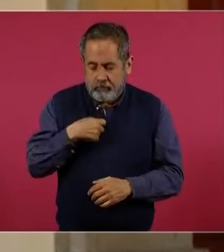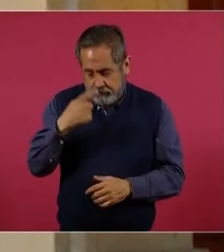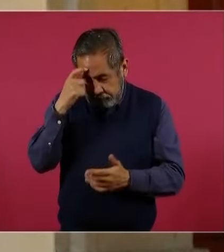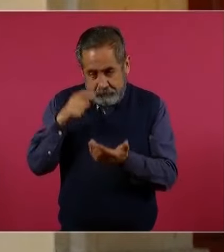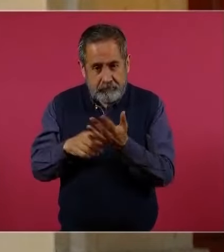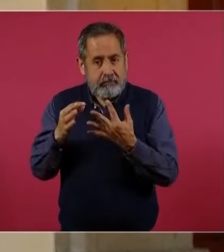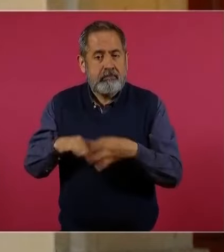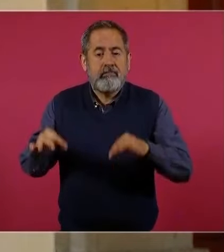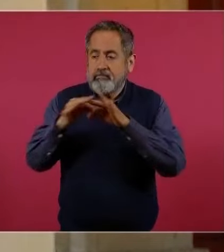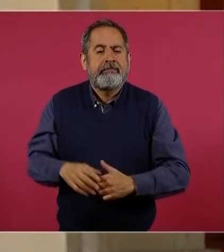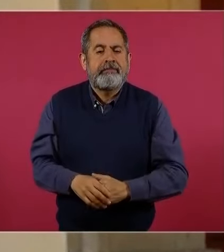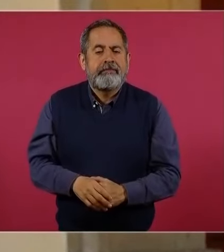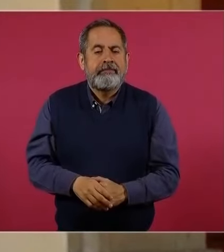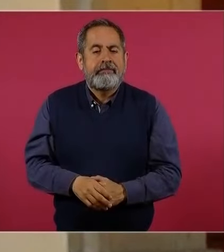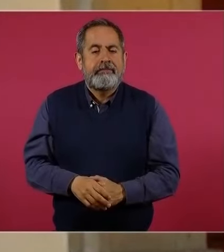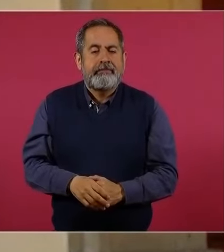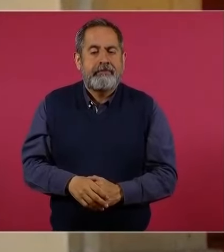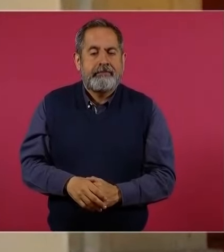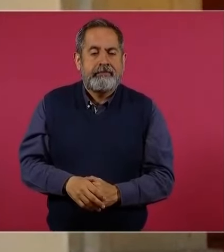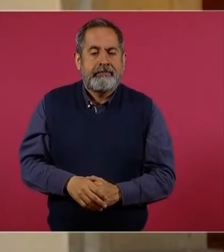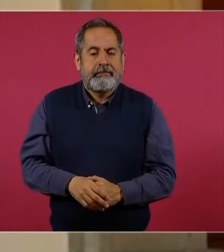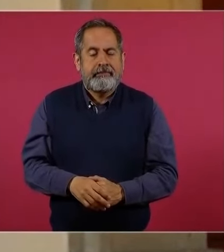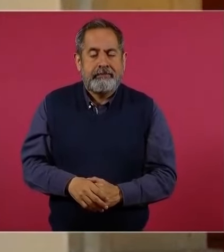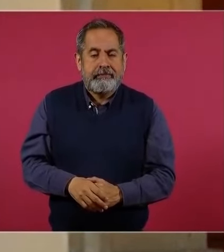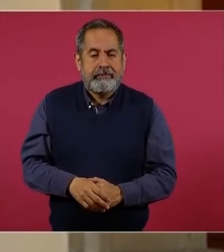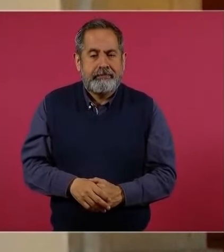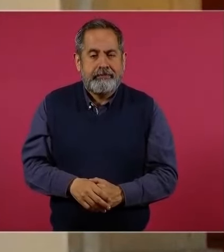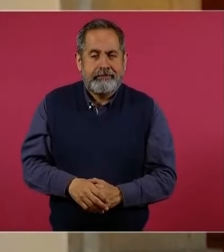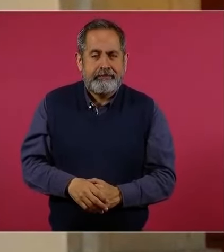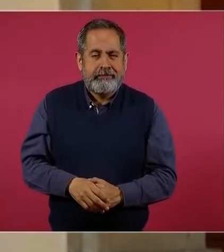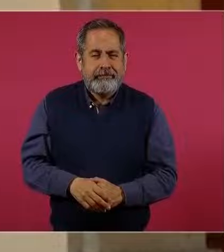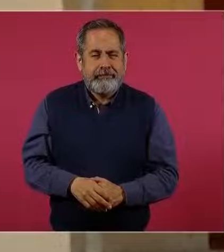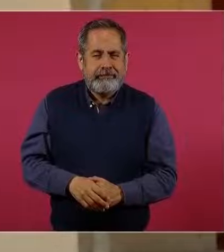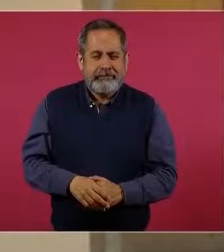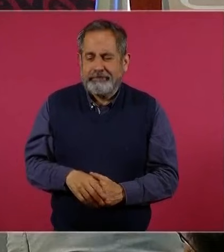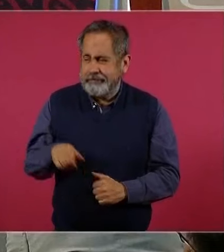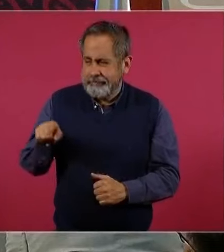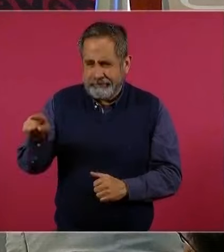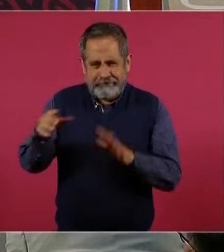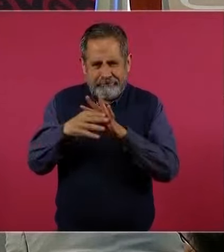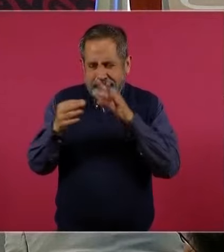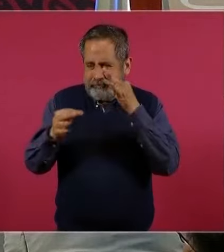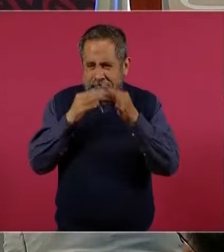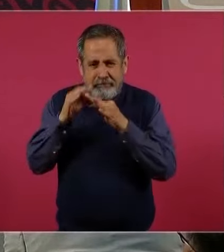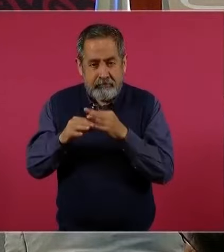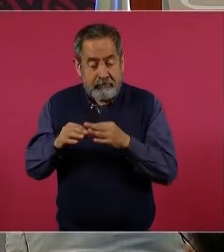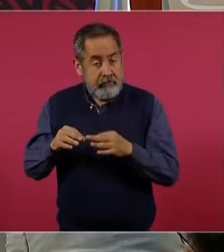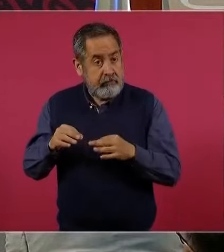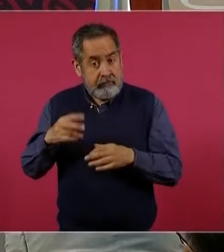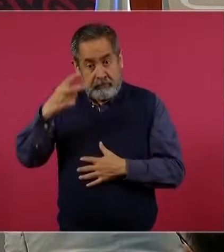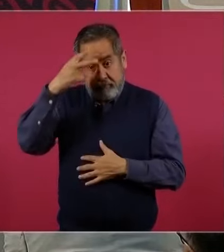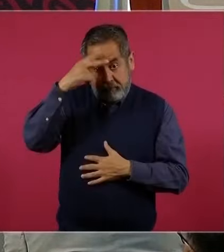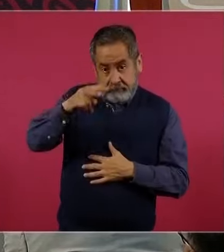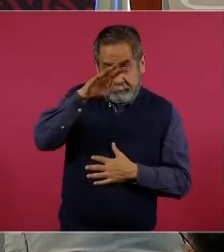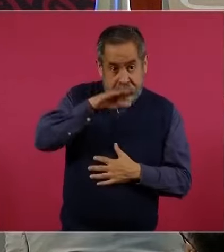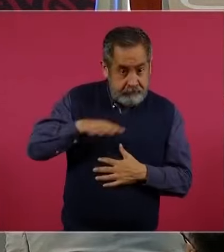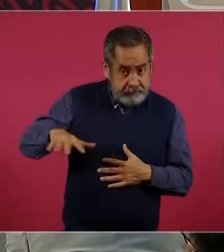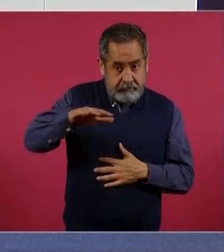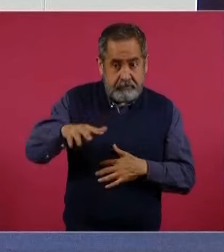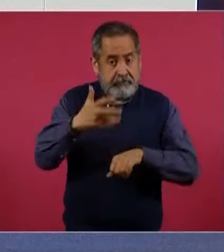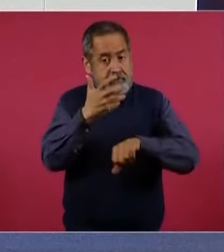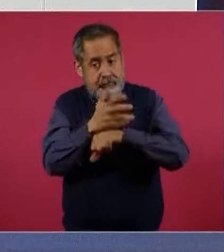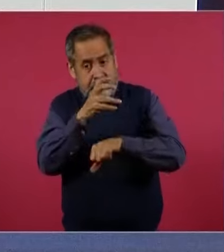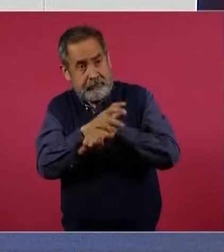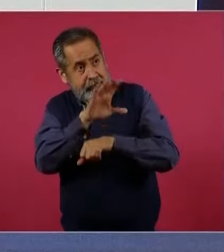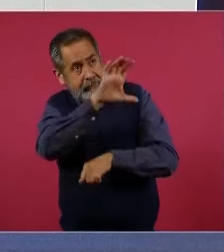importante señalarle que es tan intensa y extendida la integración económica entre